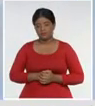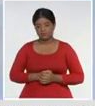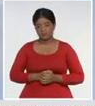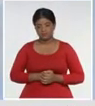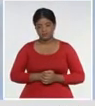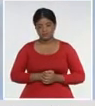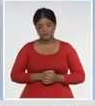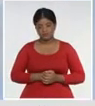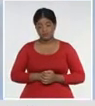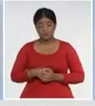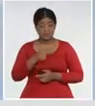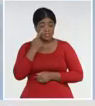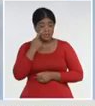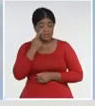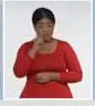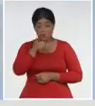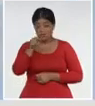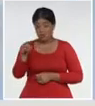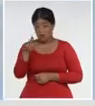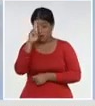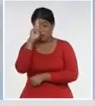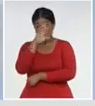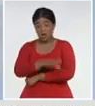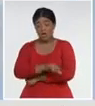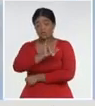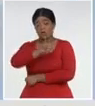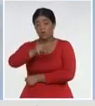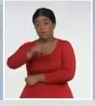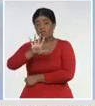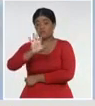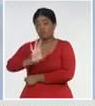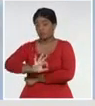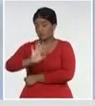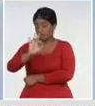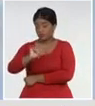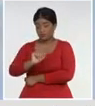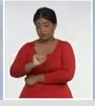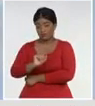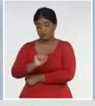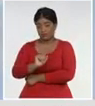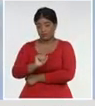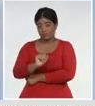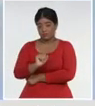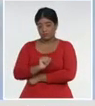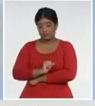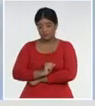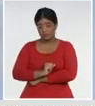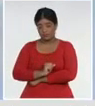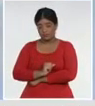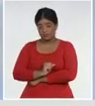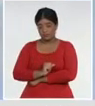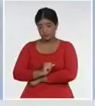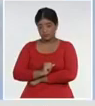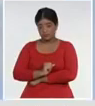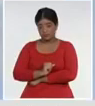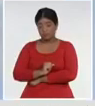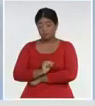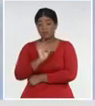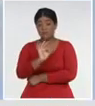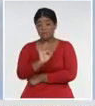número, de activos, de un número ingresado, del 6,5%, y, de esos, 5